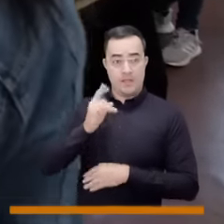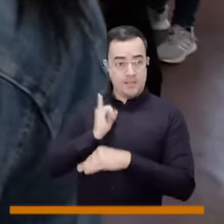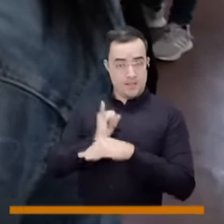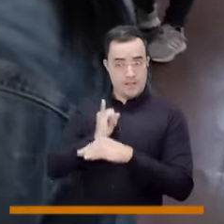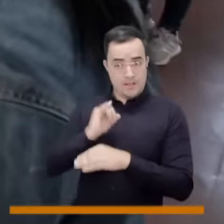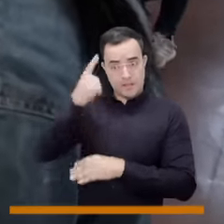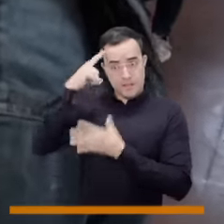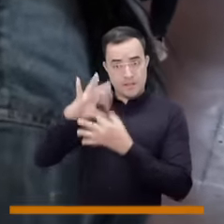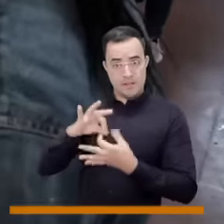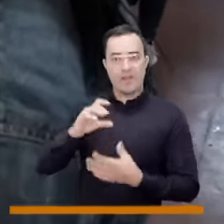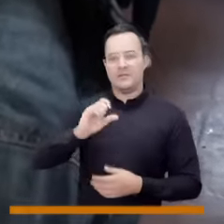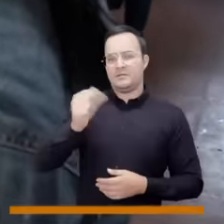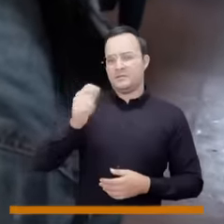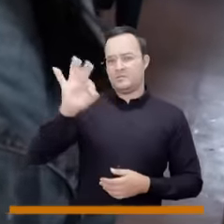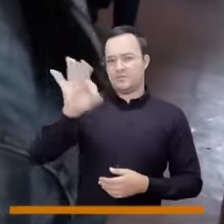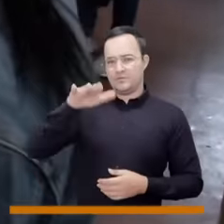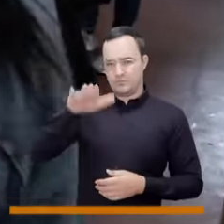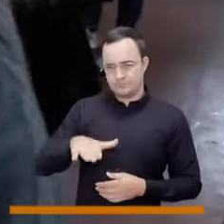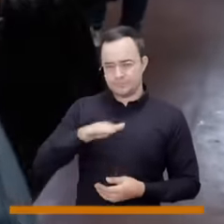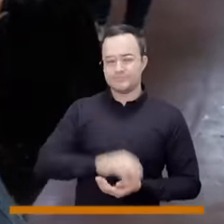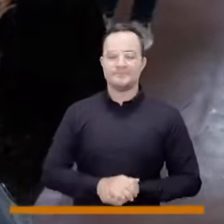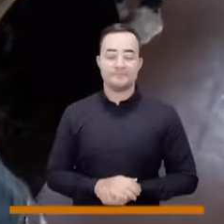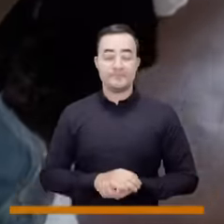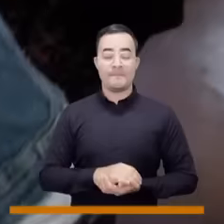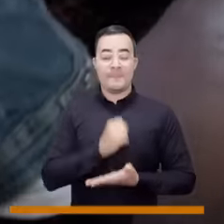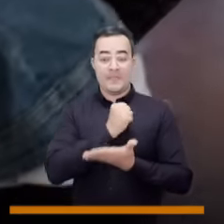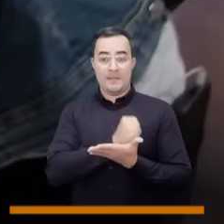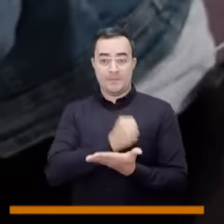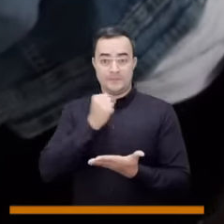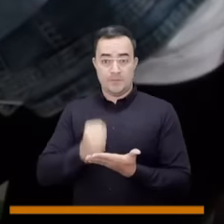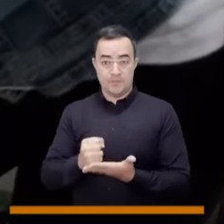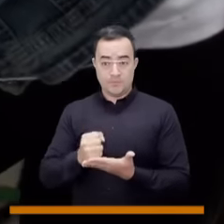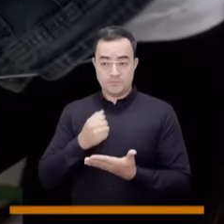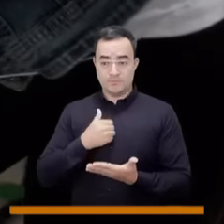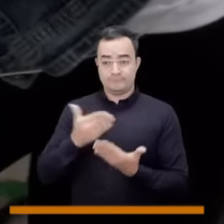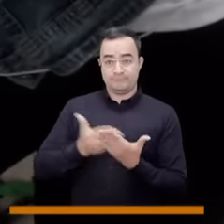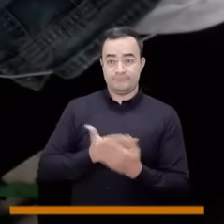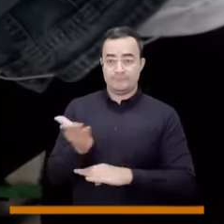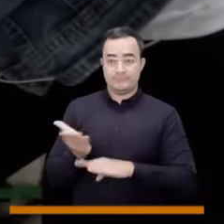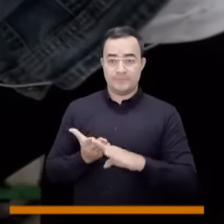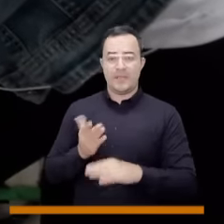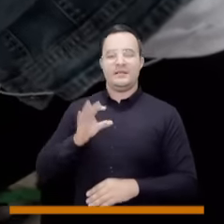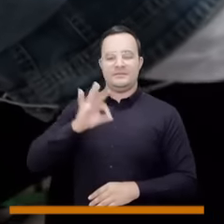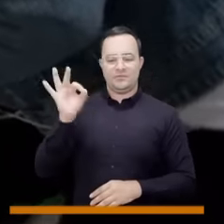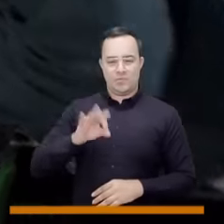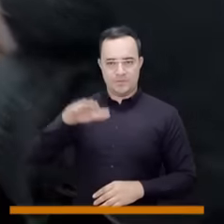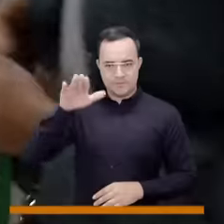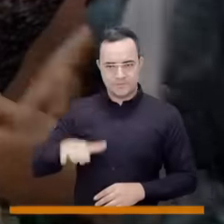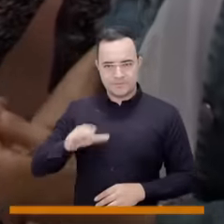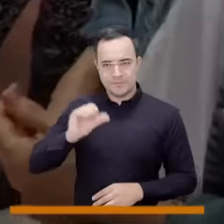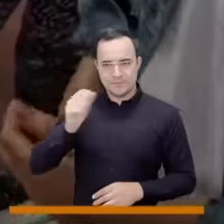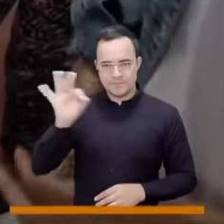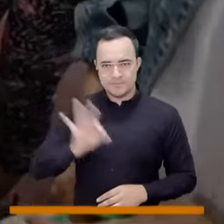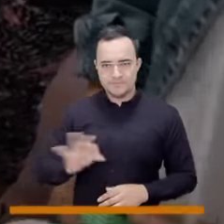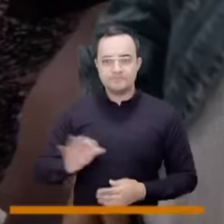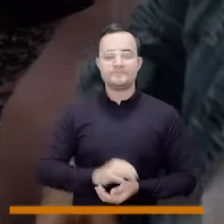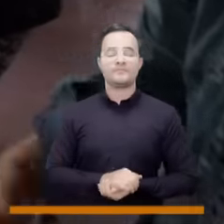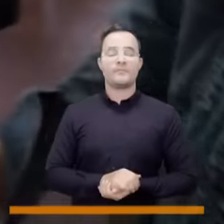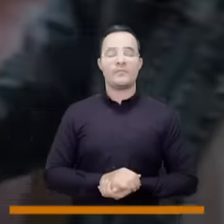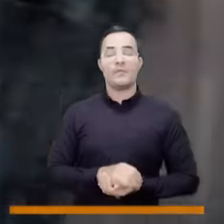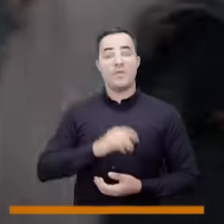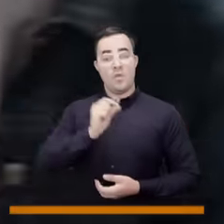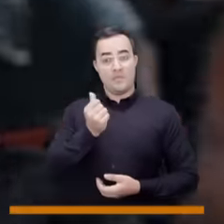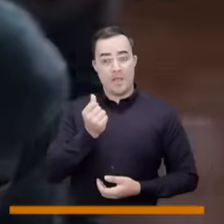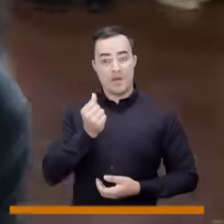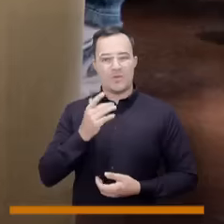el costo de la matrícula en instituciones oficiales de educación superior, rebaja del 10% en la expedición del pasaporte,